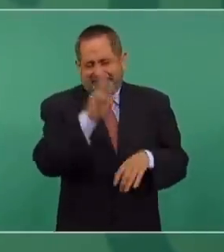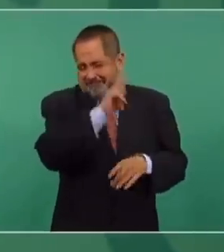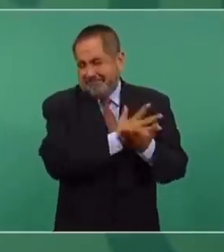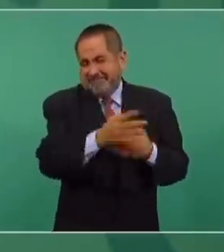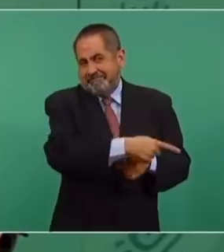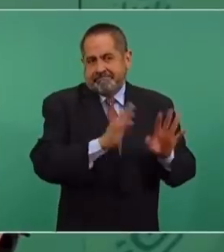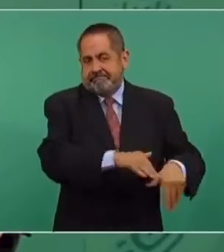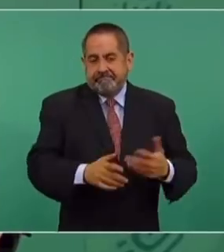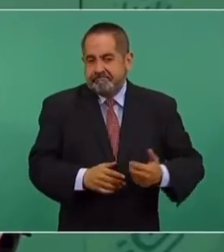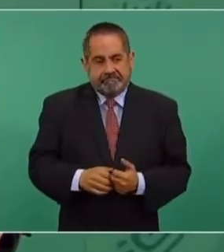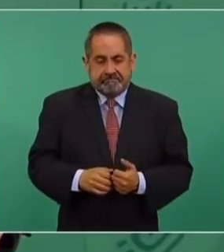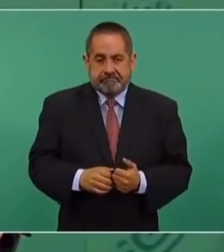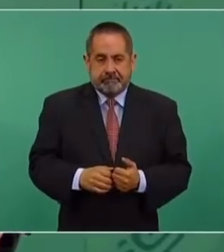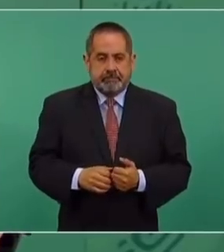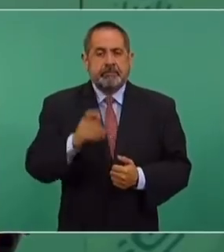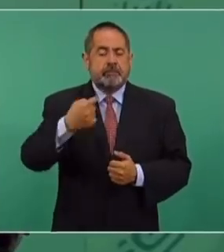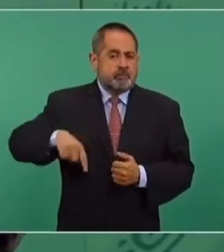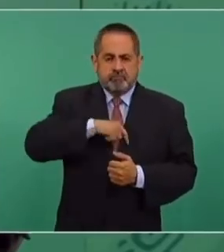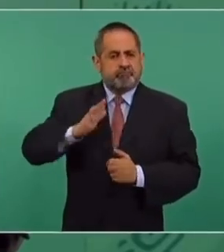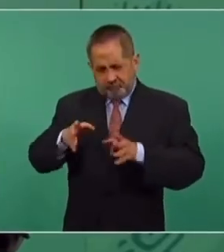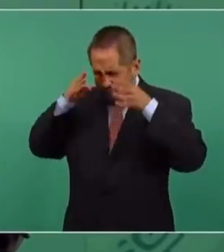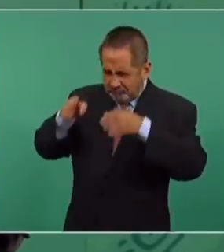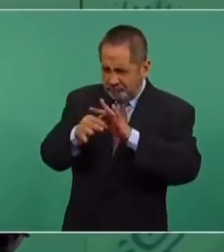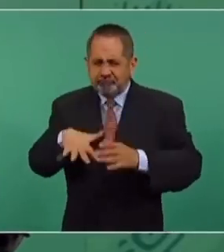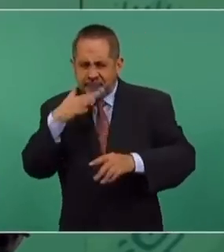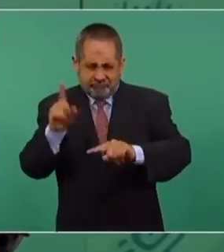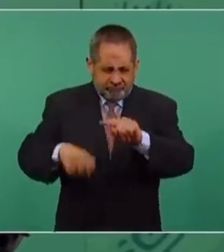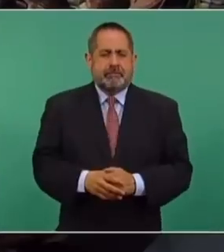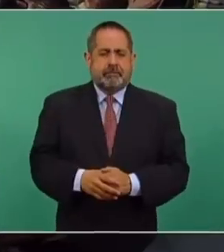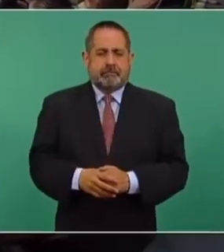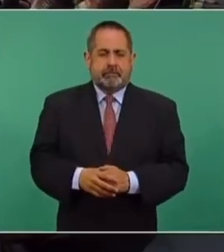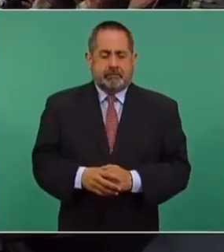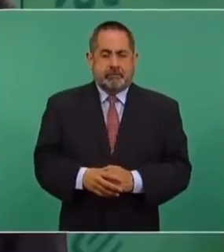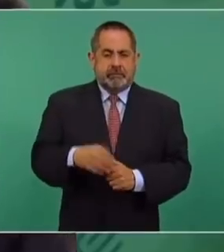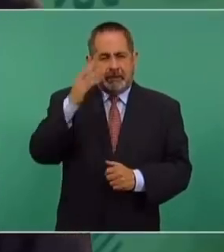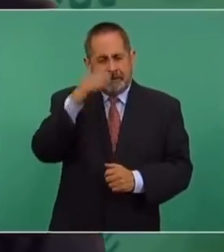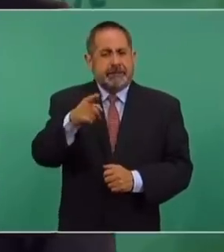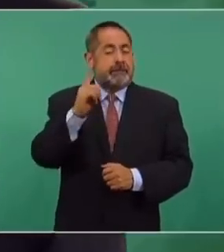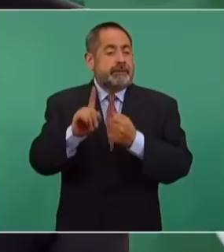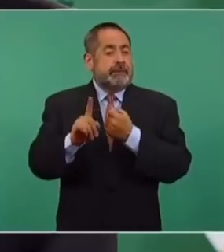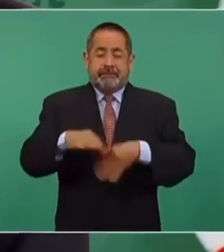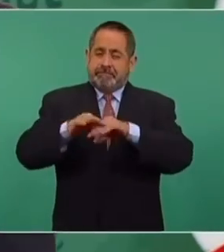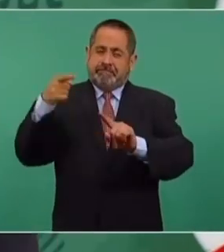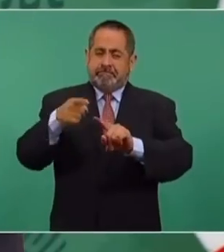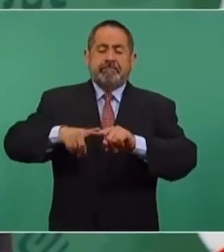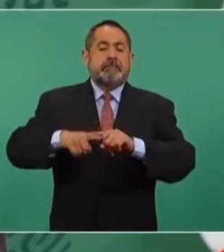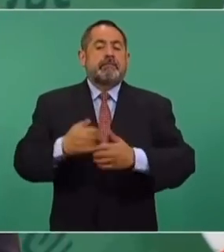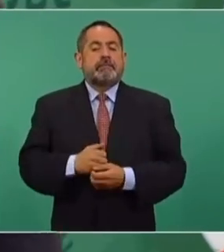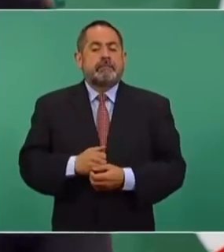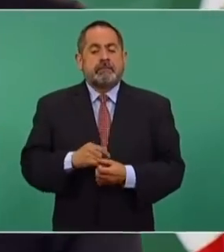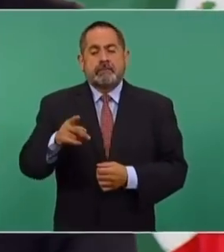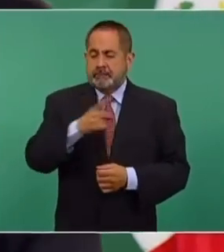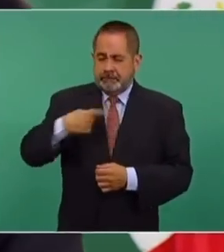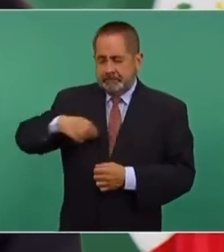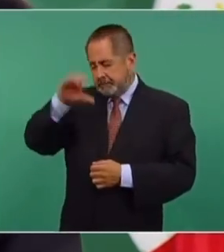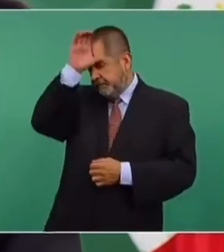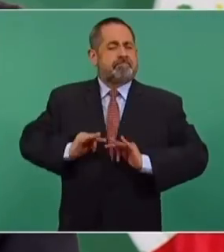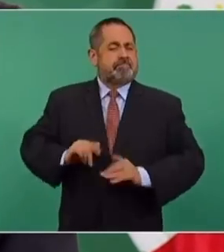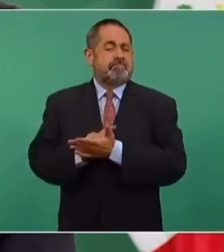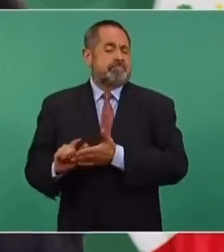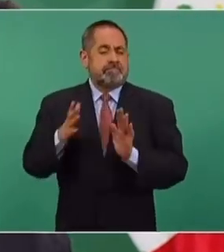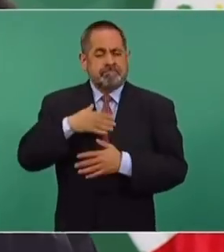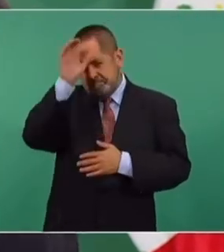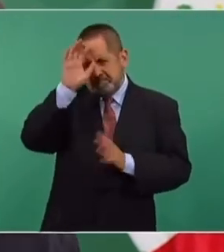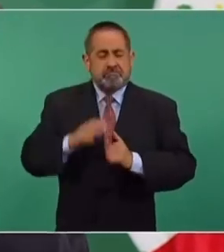cuando nos hemos dedicado a erradicar la corrupción. Saben que lo más importante de todo es tener la conciencia tranquila.